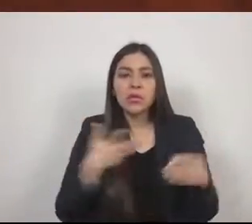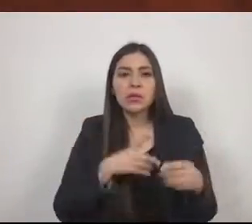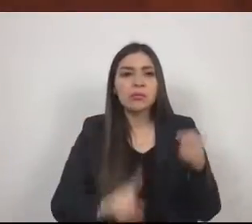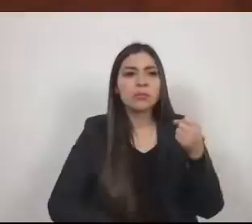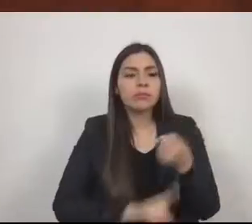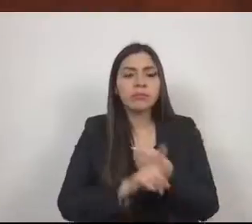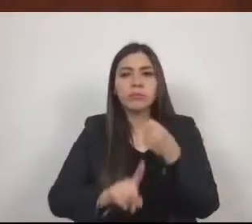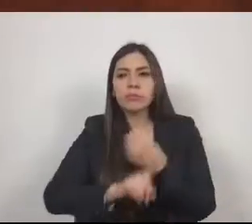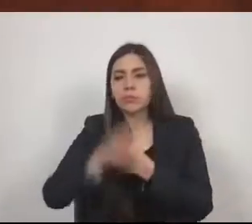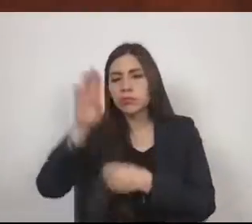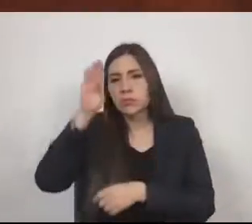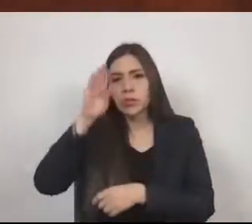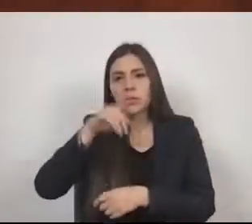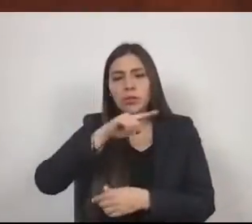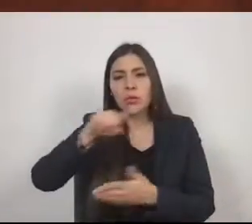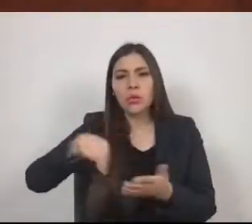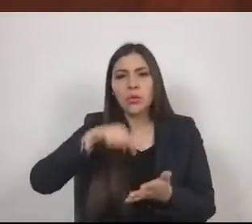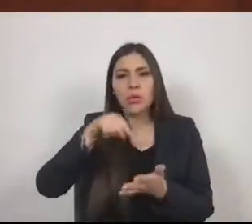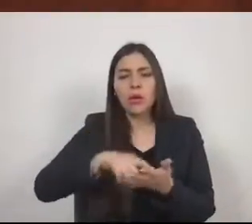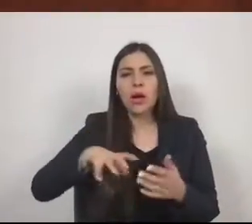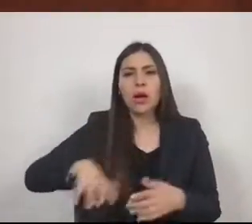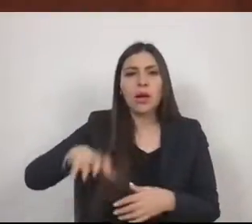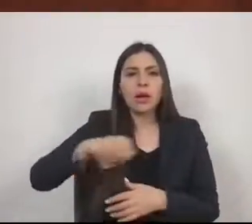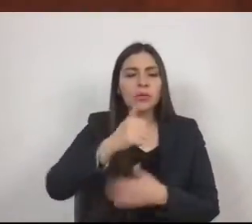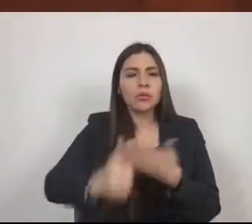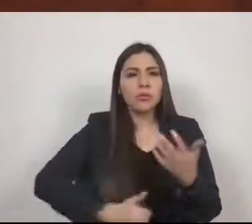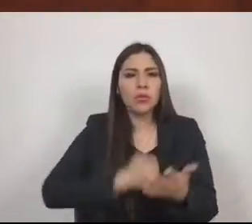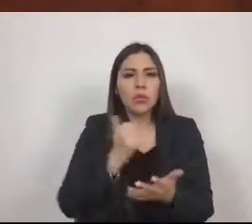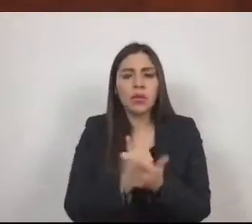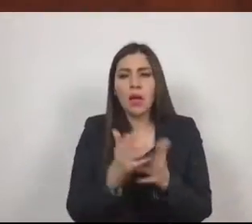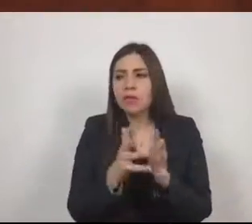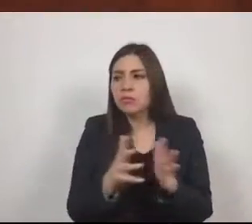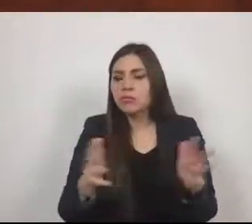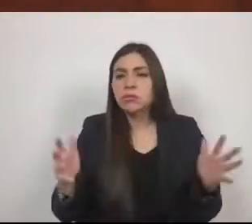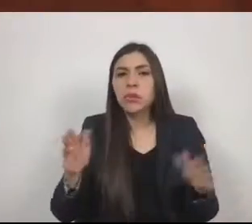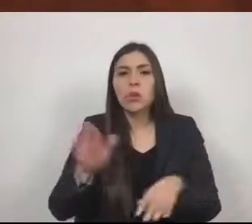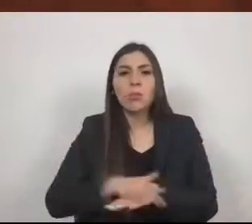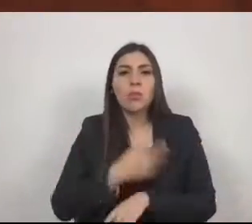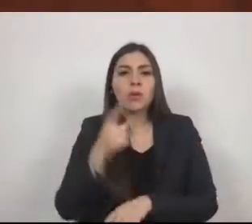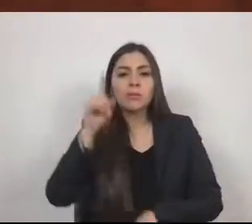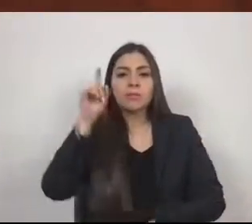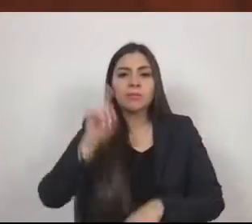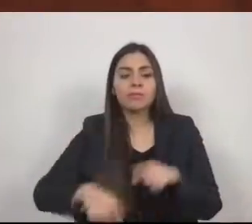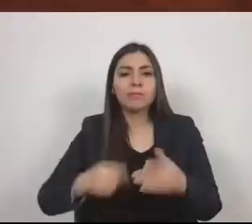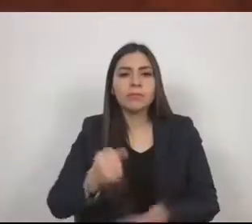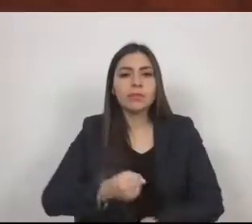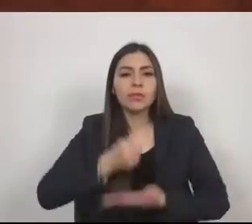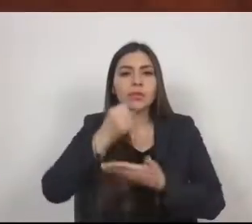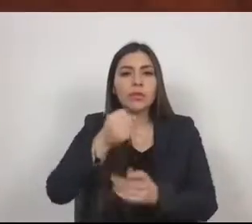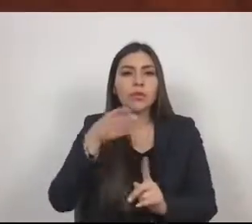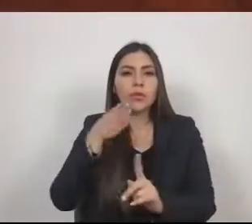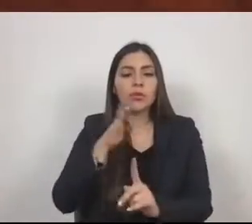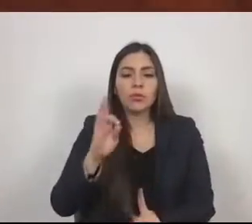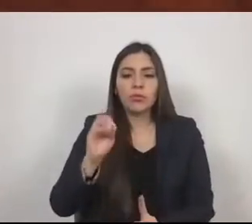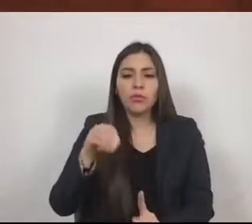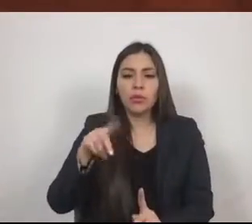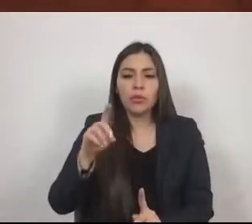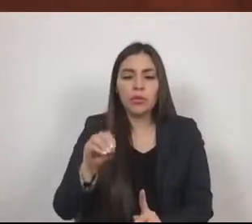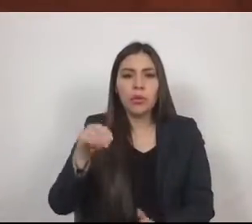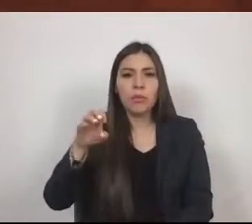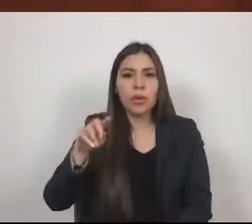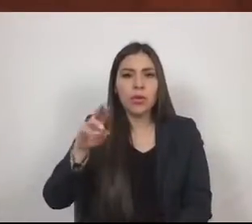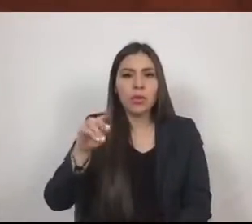debido a la desaparición del Fondo Metropolitano, afectando acciones de obras y